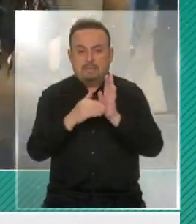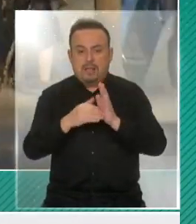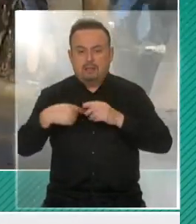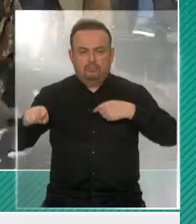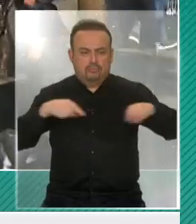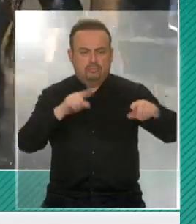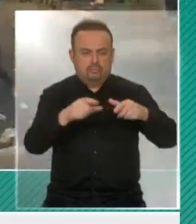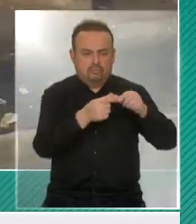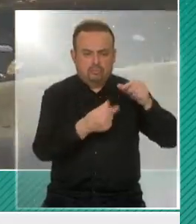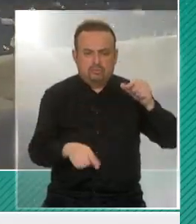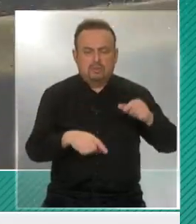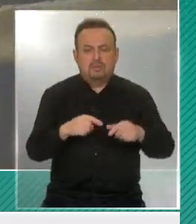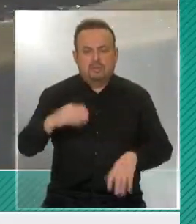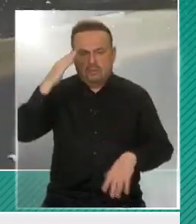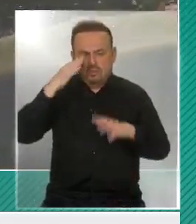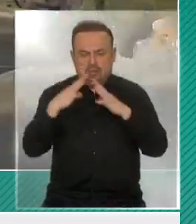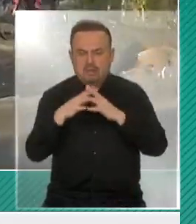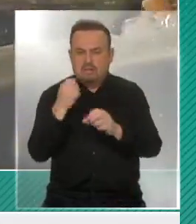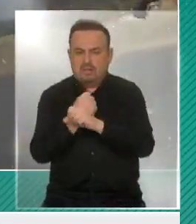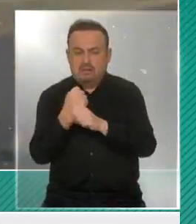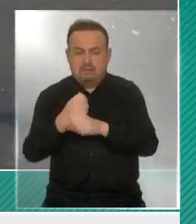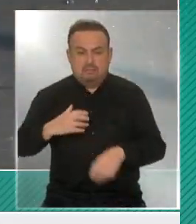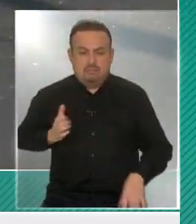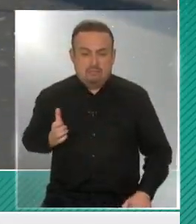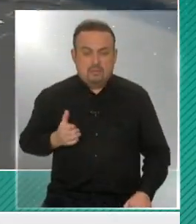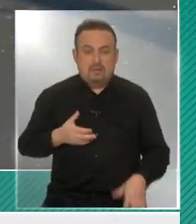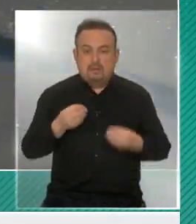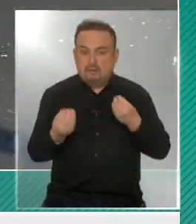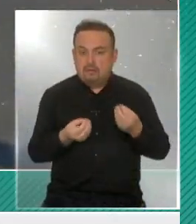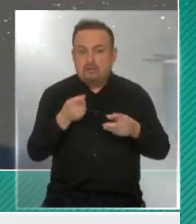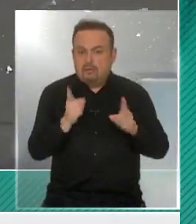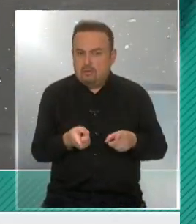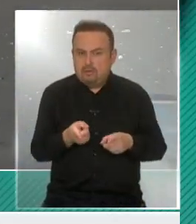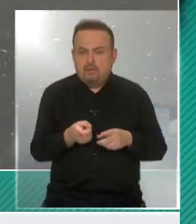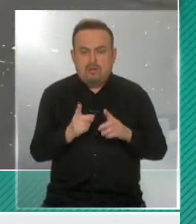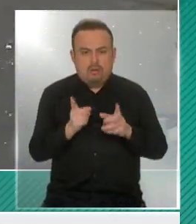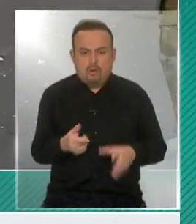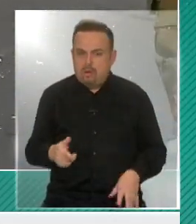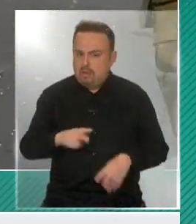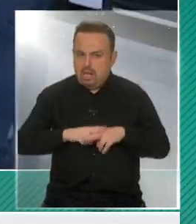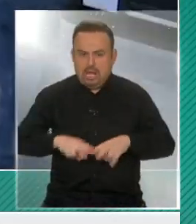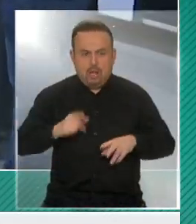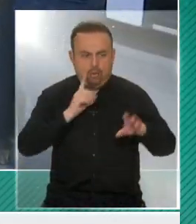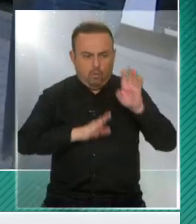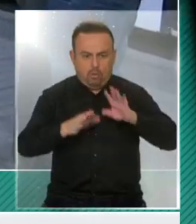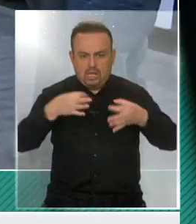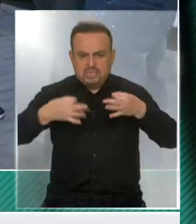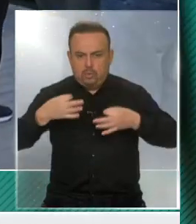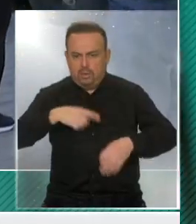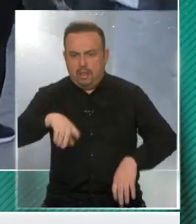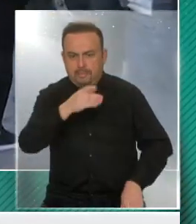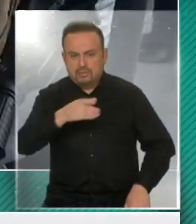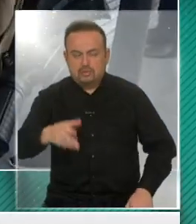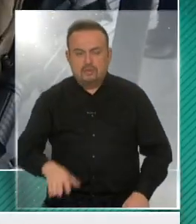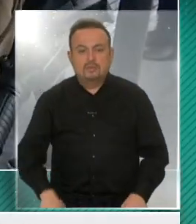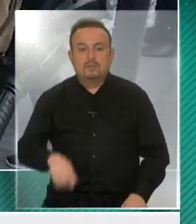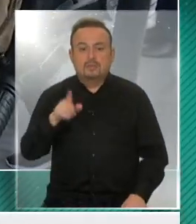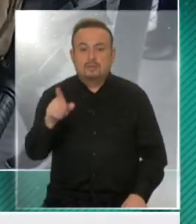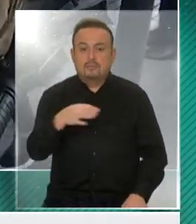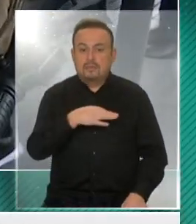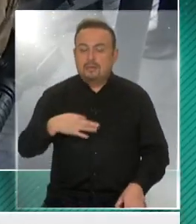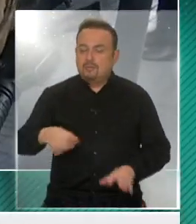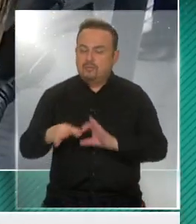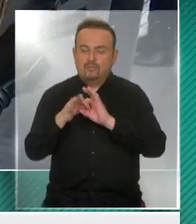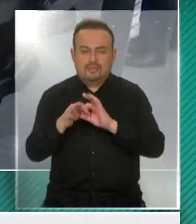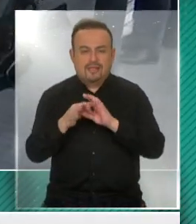desplegadas en todo el país de las Fuerzas Armadas, de Carabineros y de la PDI. Y obviamente vamos a hacer todo lo que tenemos que hacer para proteger la seguridad de las personas. Ministro Gonzalo Blumen,